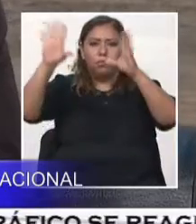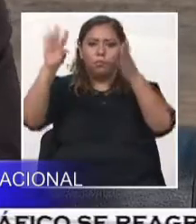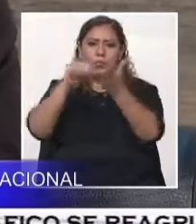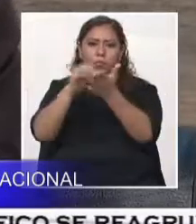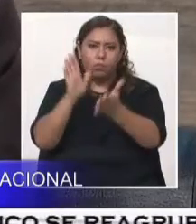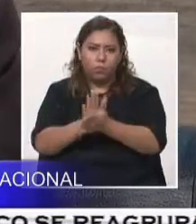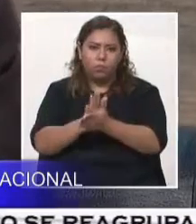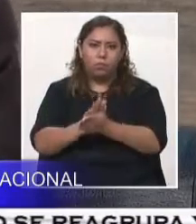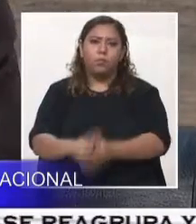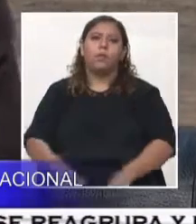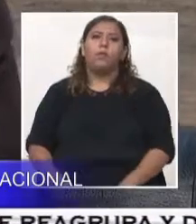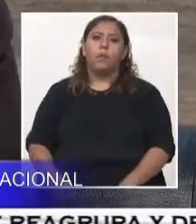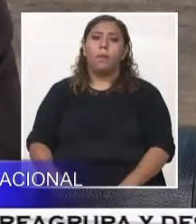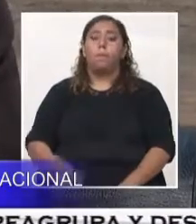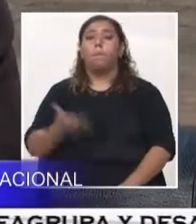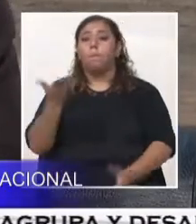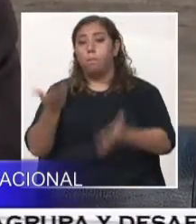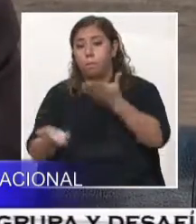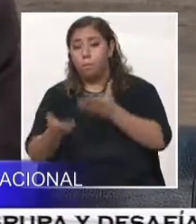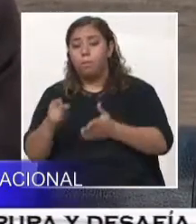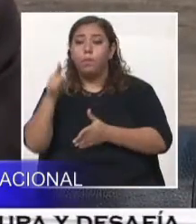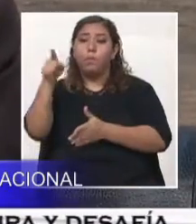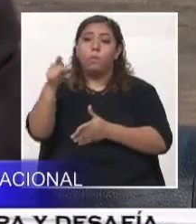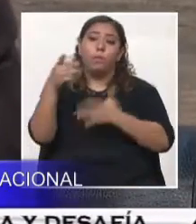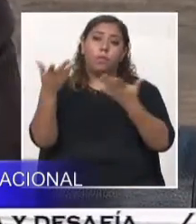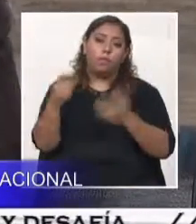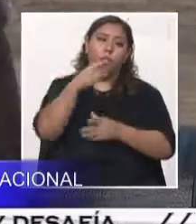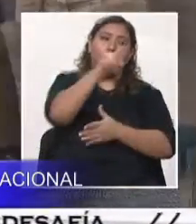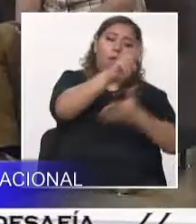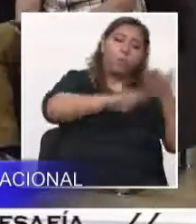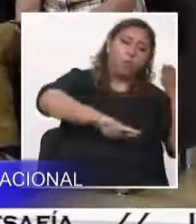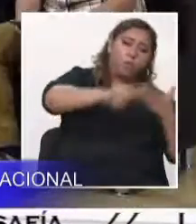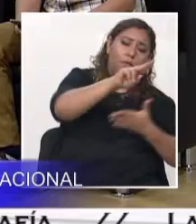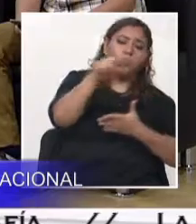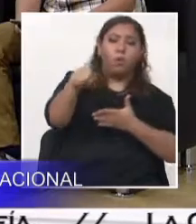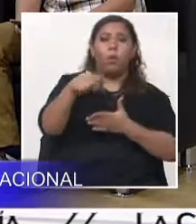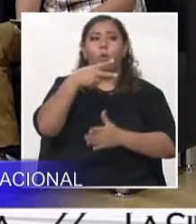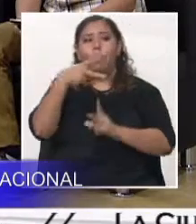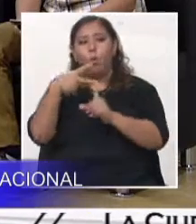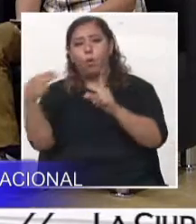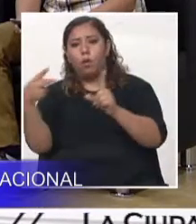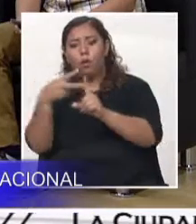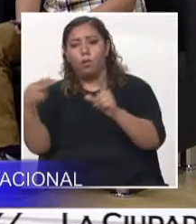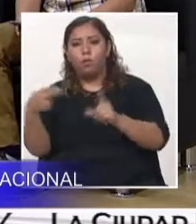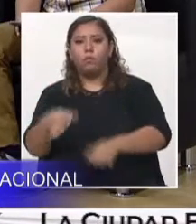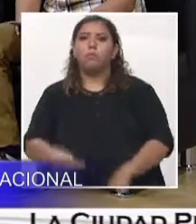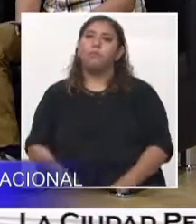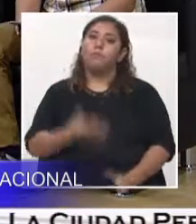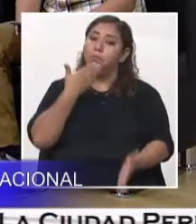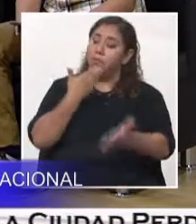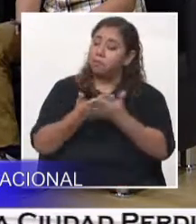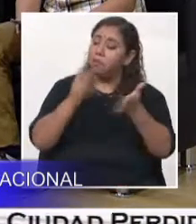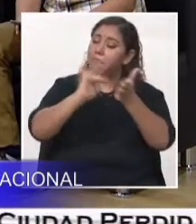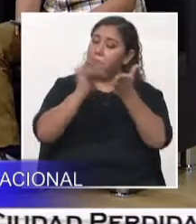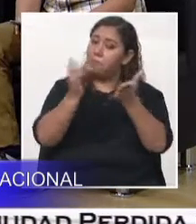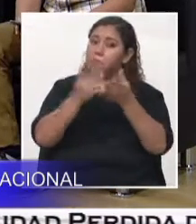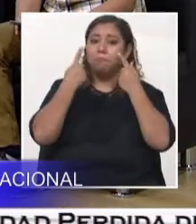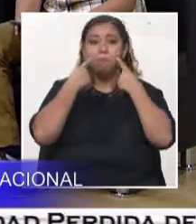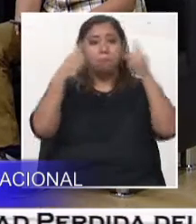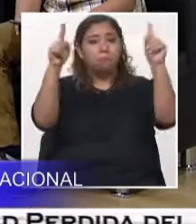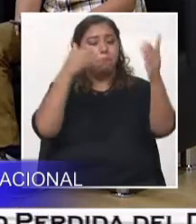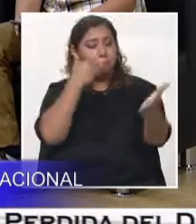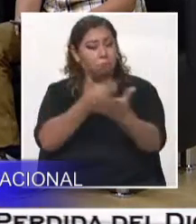universidad como en la sede que es el Hotel Honduras Maya. Muchísimas gracias, el mejor de los éxitos, adelante, qué bueno por traer estos